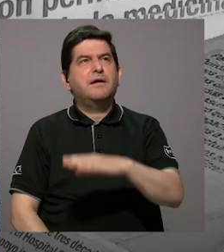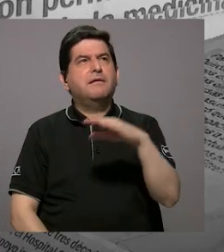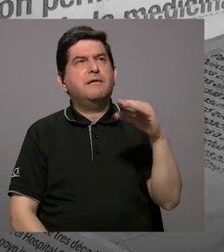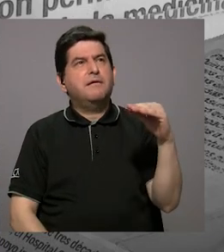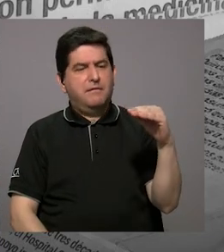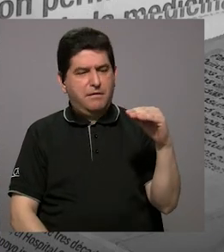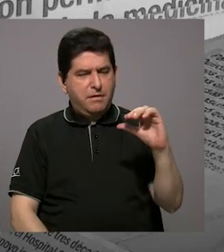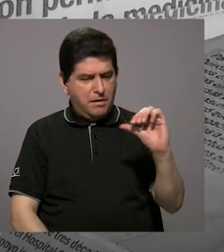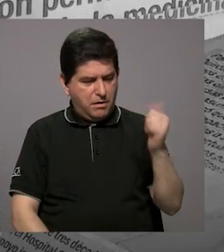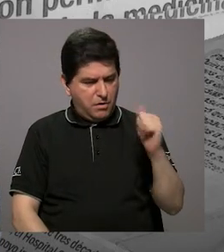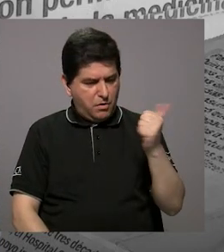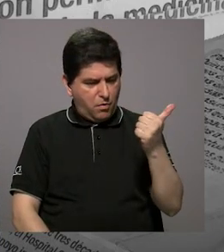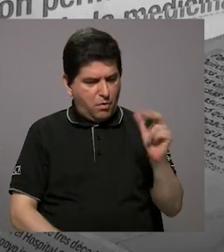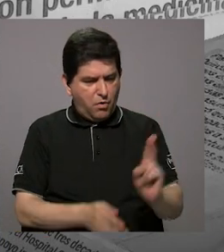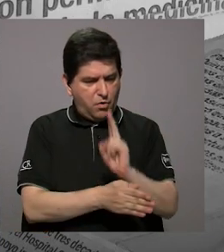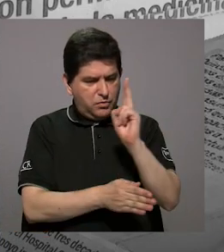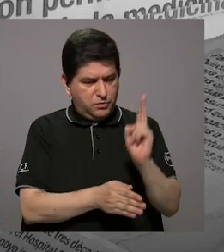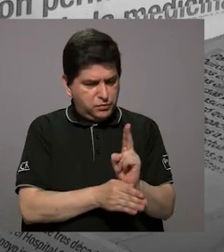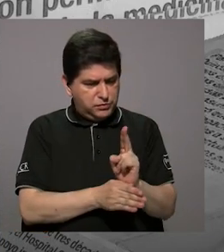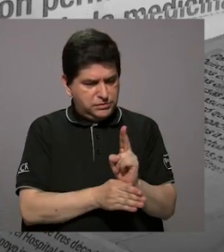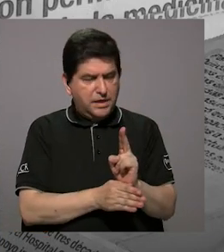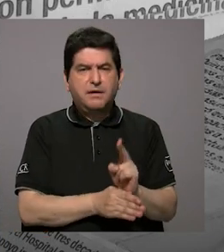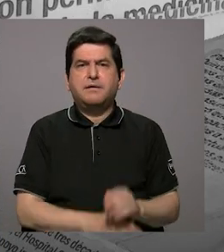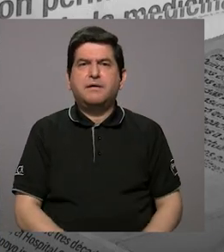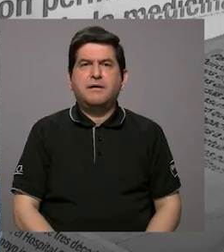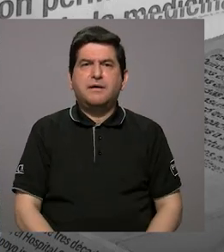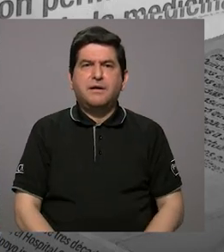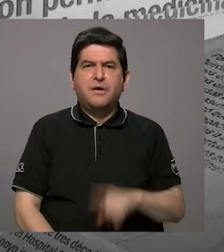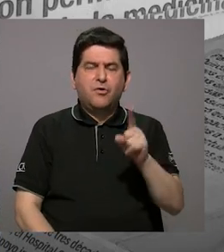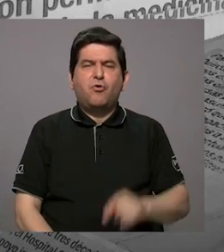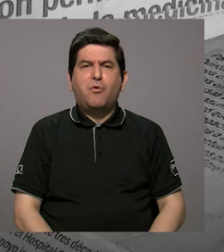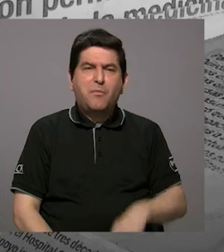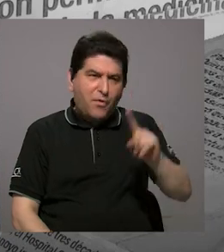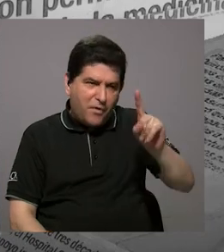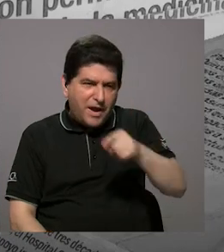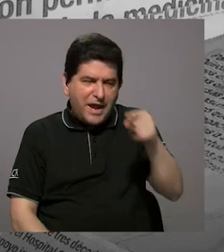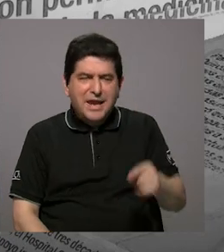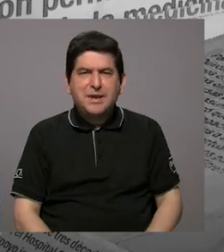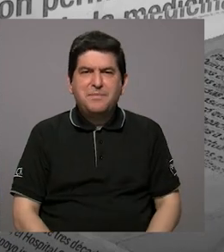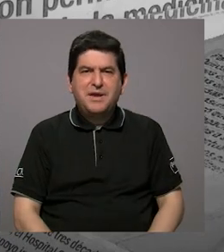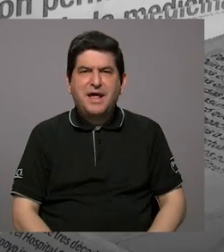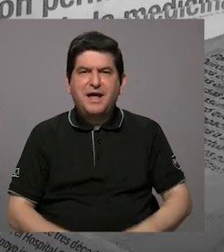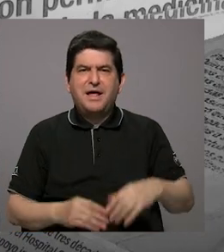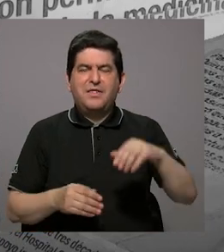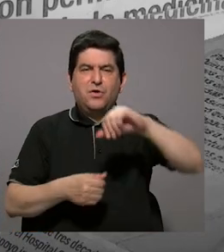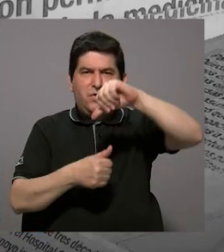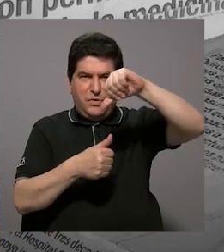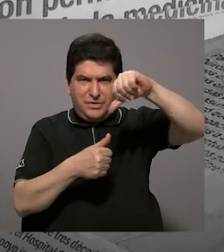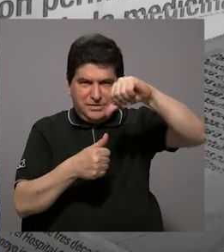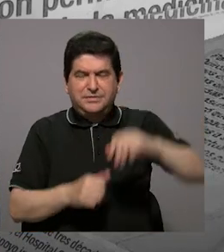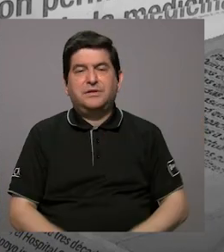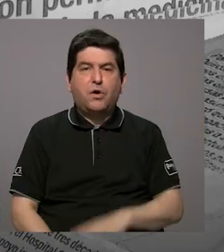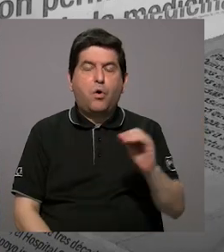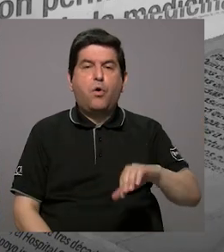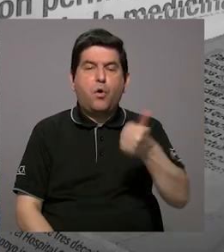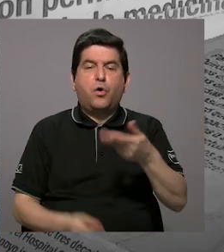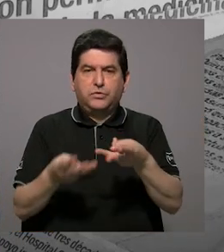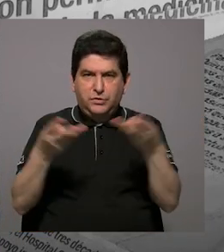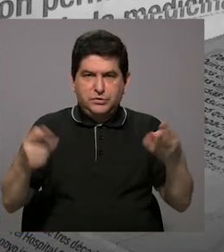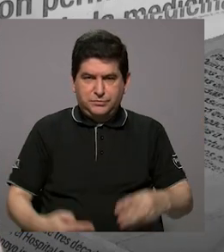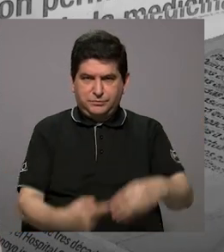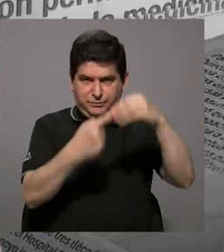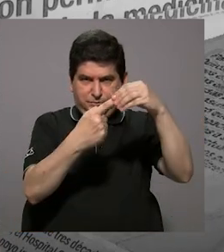y otros que lo utilizan como un desengrasante o disolvente para otras materias primas.